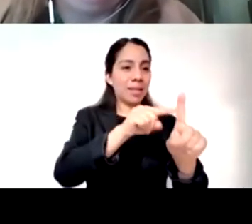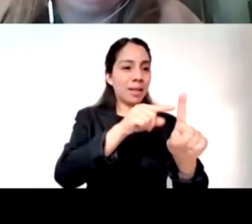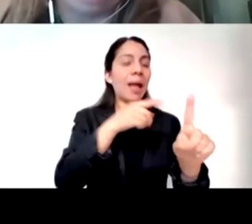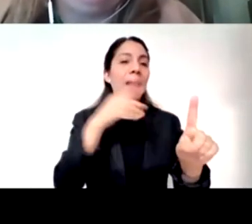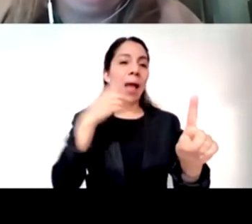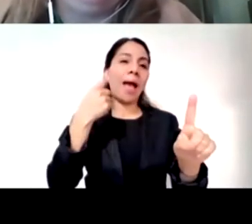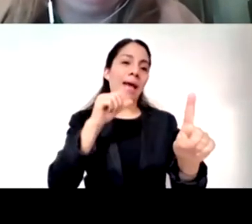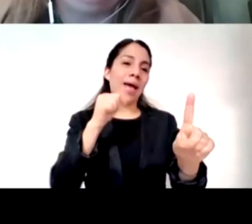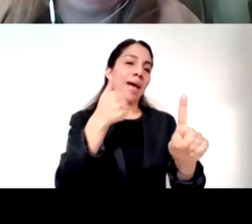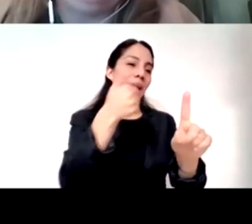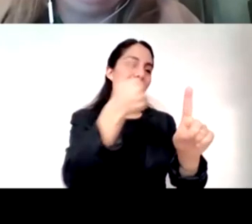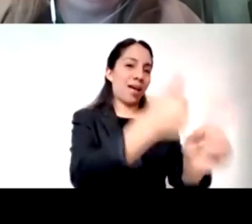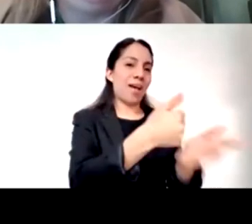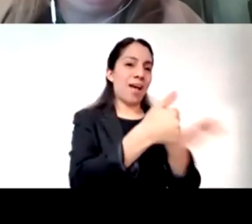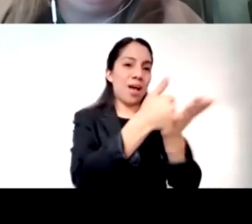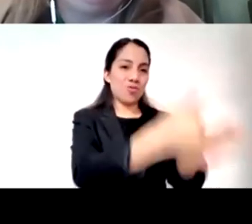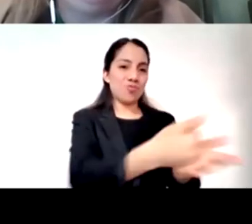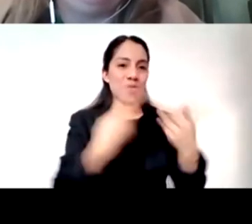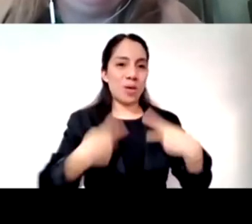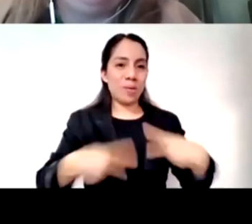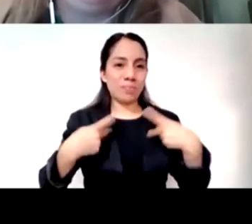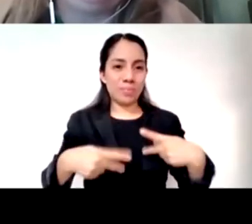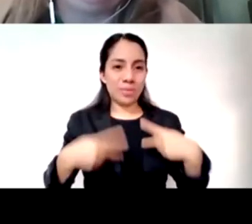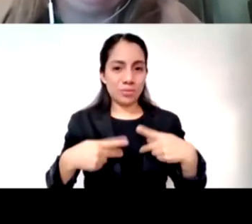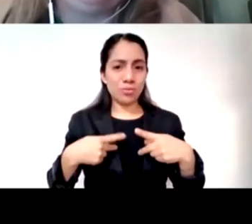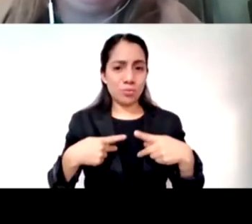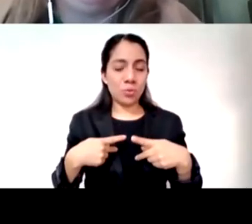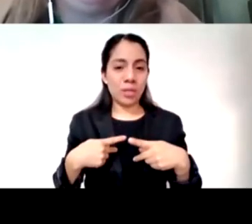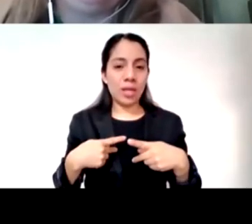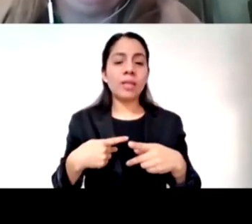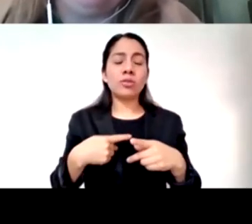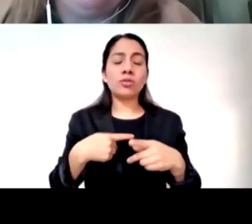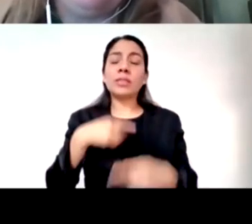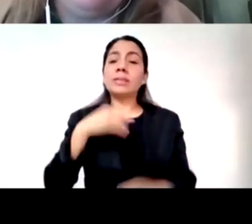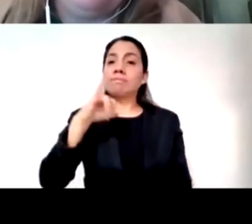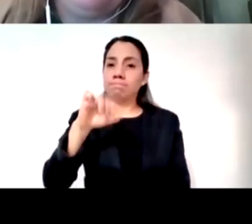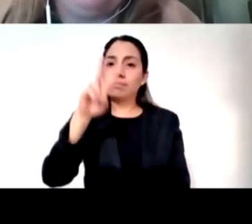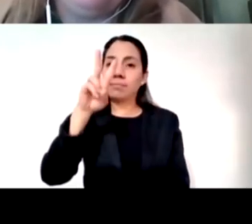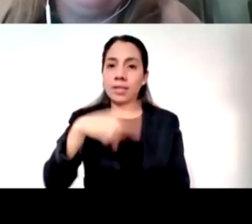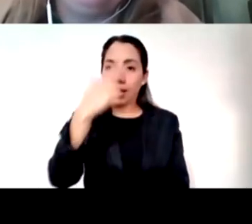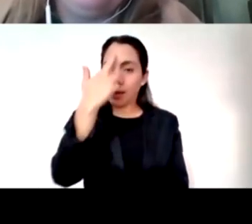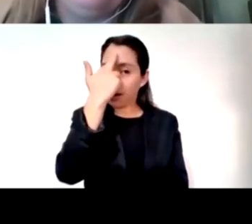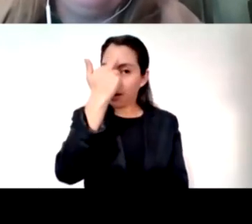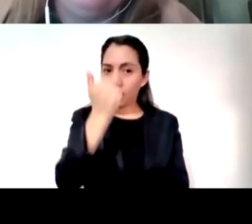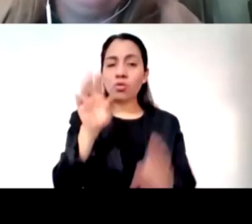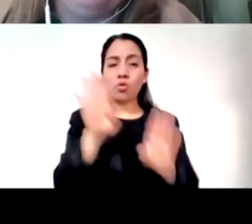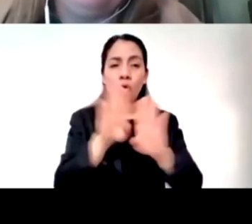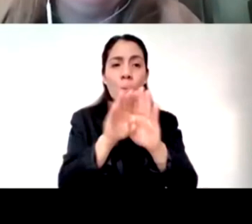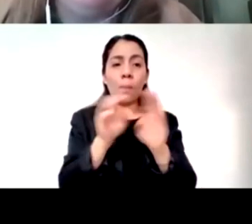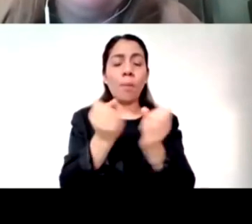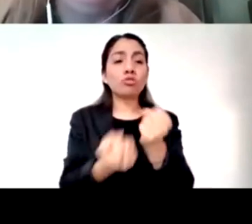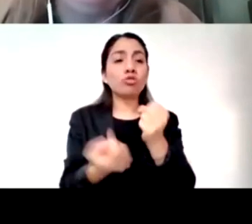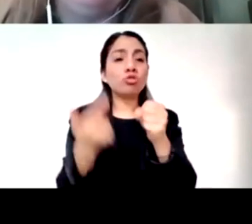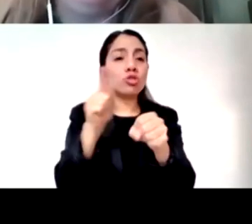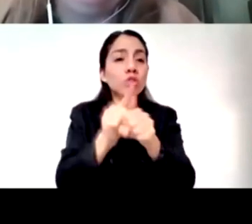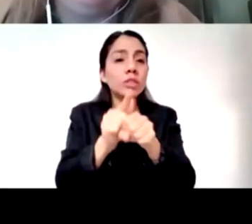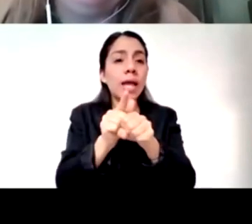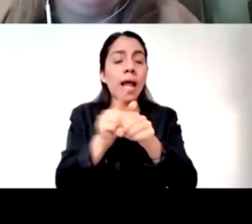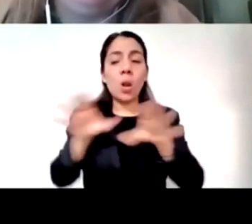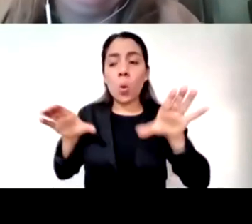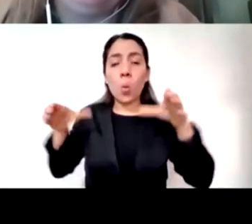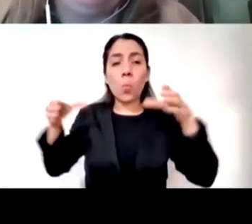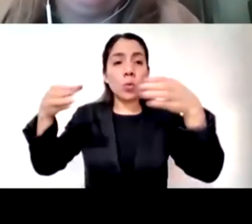en esta vinculación lo que más retengo de tu presentación es lo social lo comunitario y